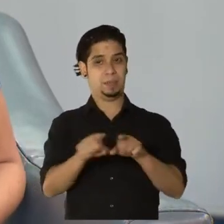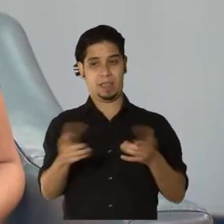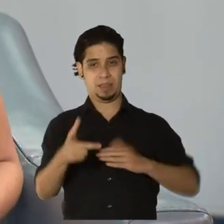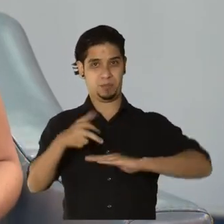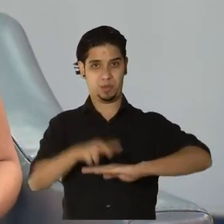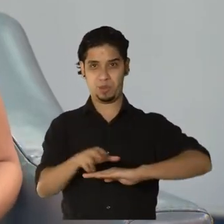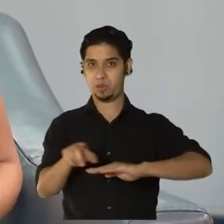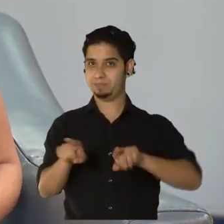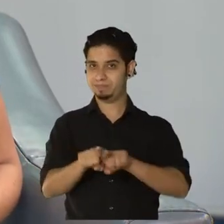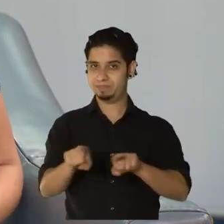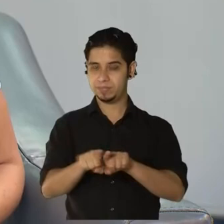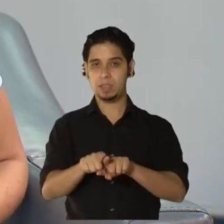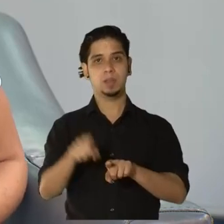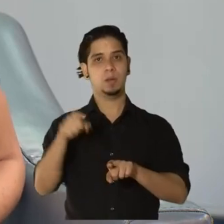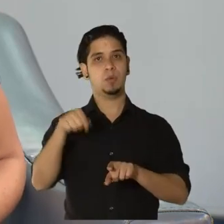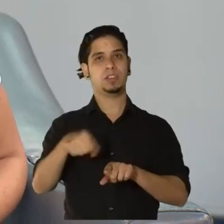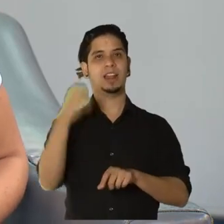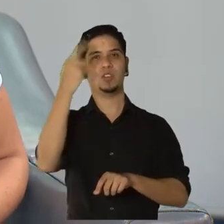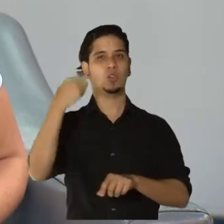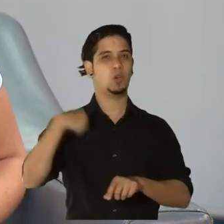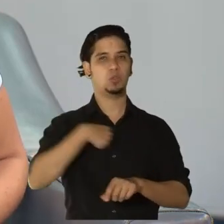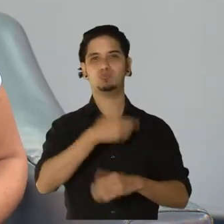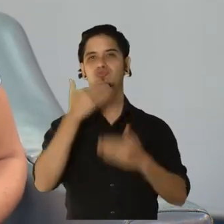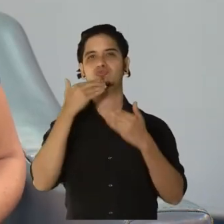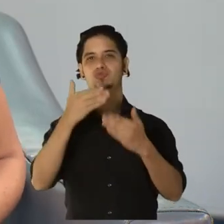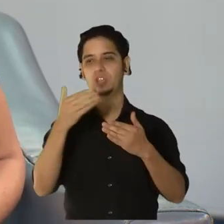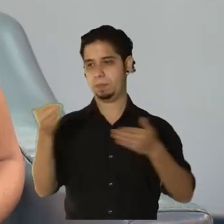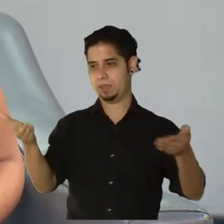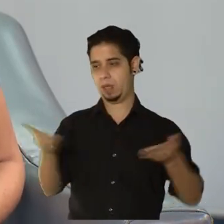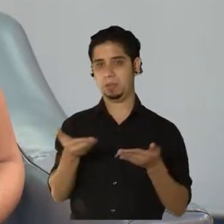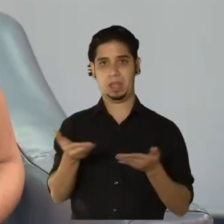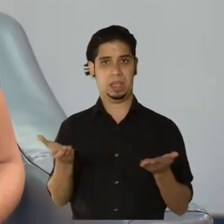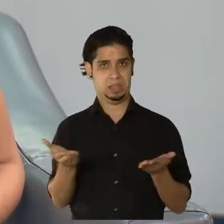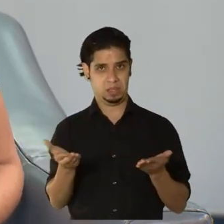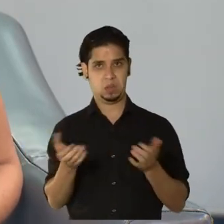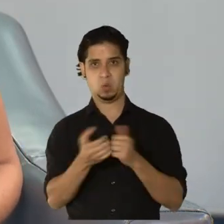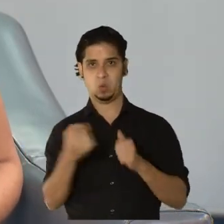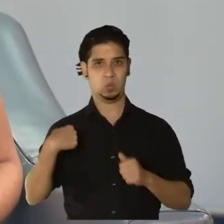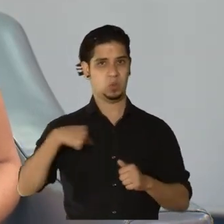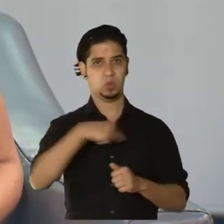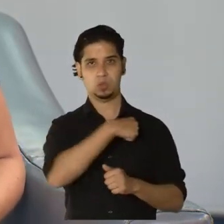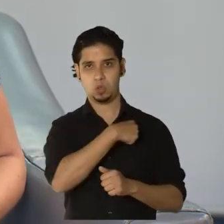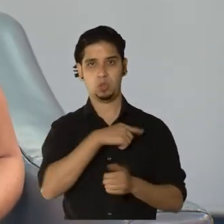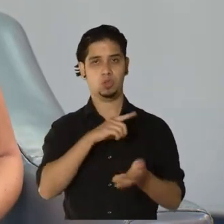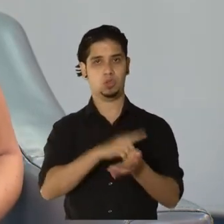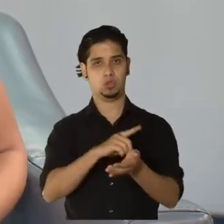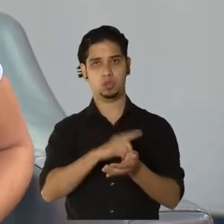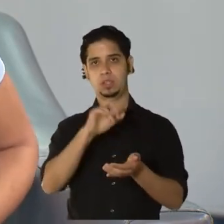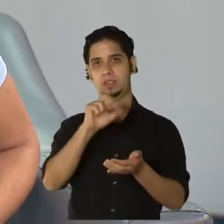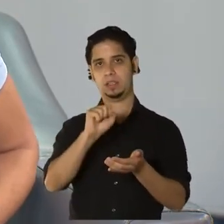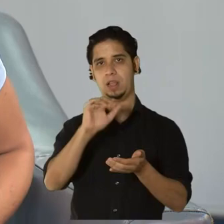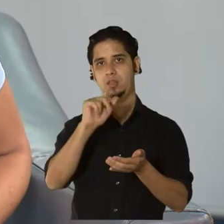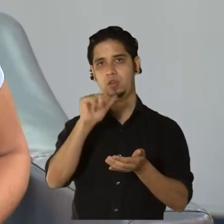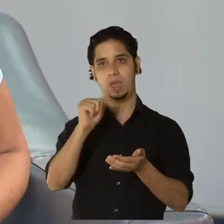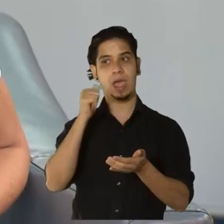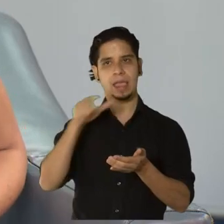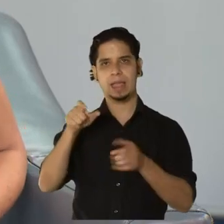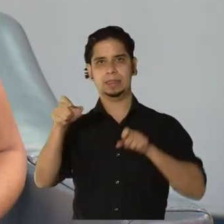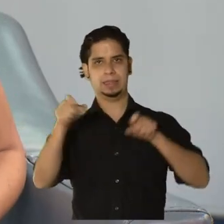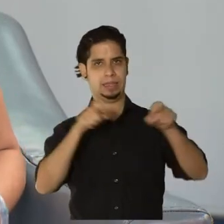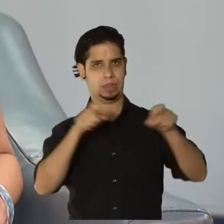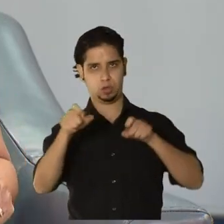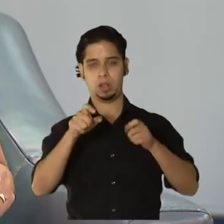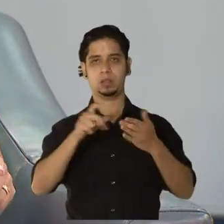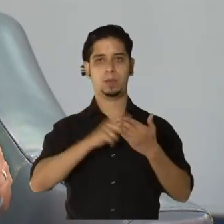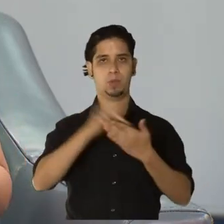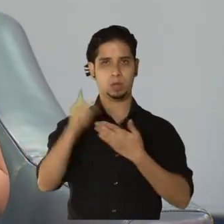Puerto Rico. Para esto agradecemos de antemano a nuestros invitados por estar en el día de hoy, a la doctora Edis Cardona, directora del programa